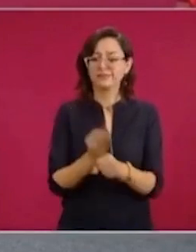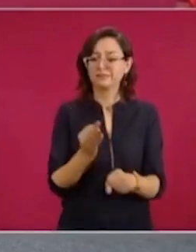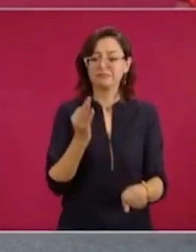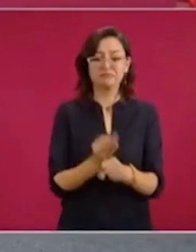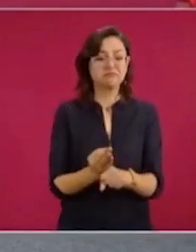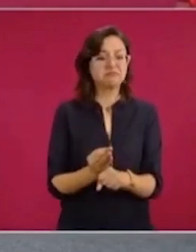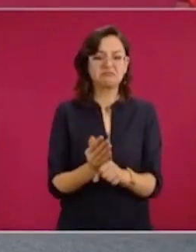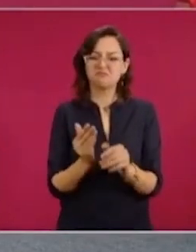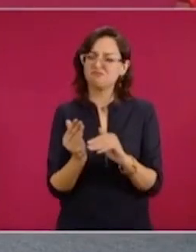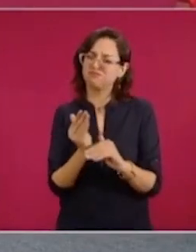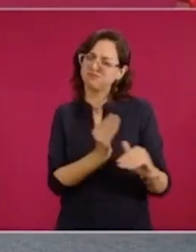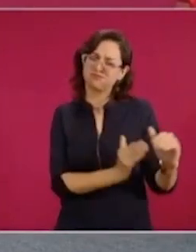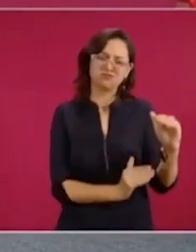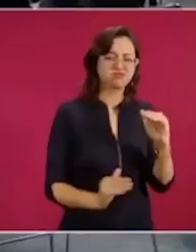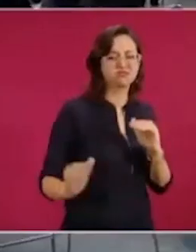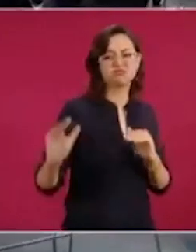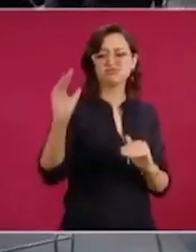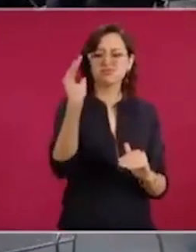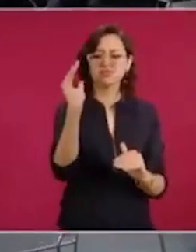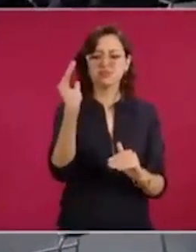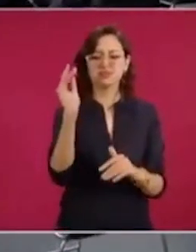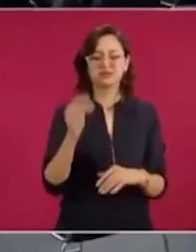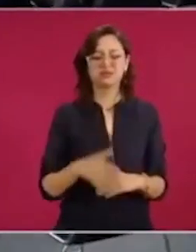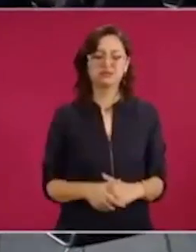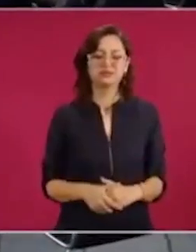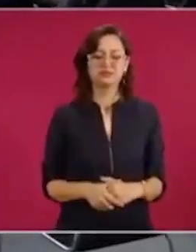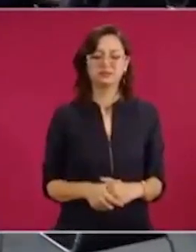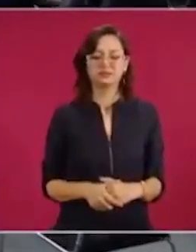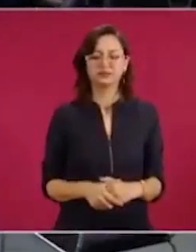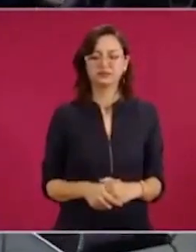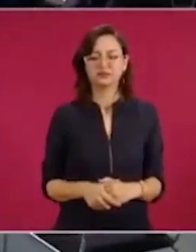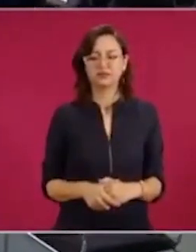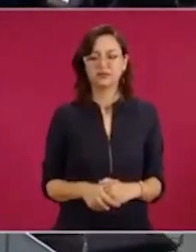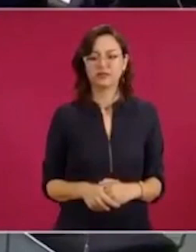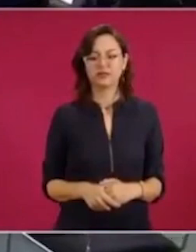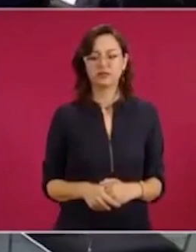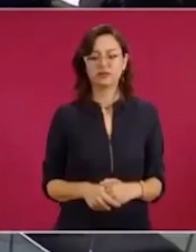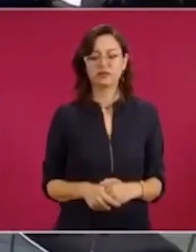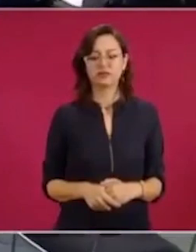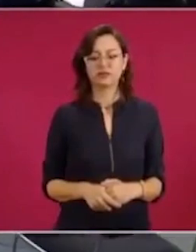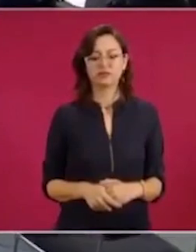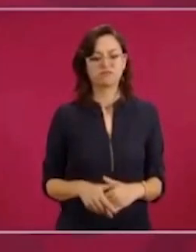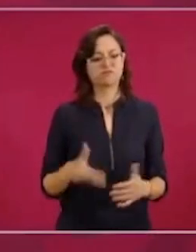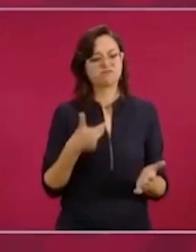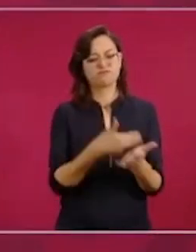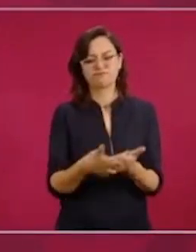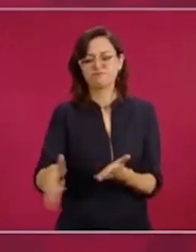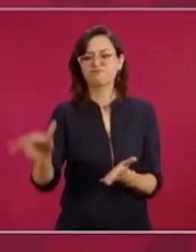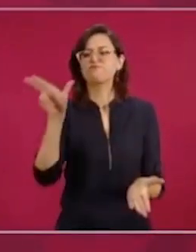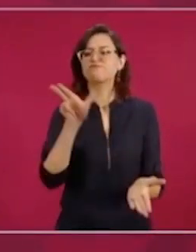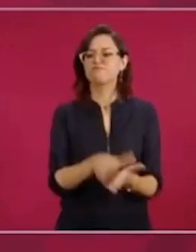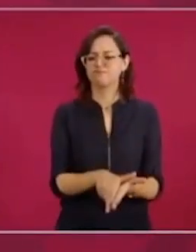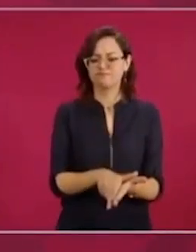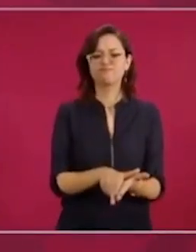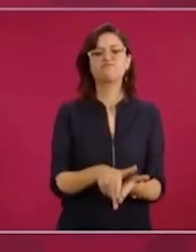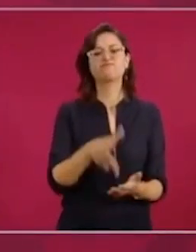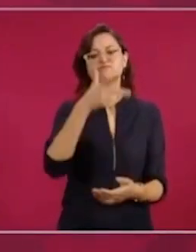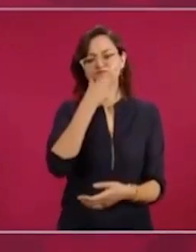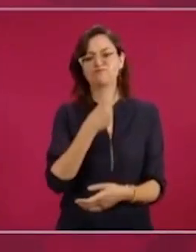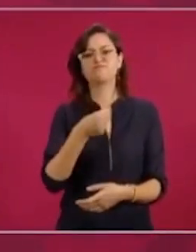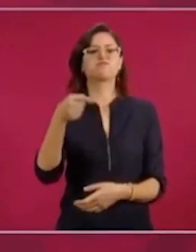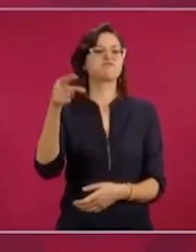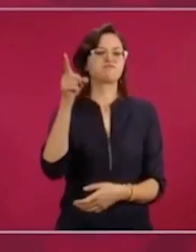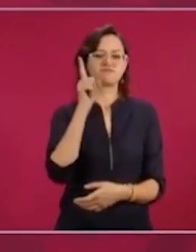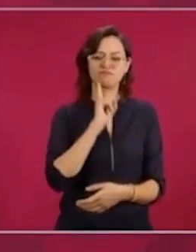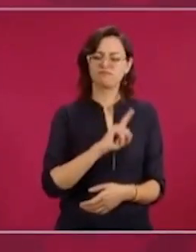héroes, heroínas.